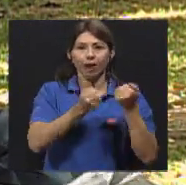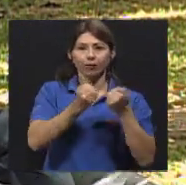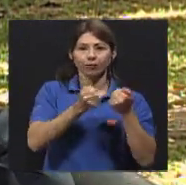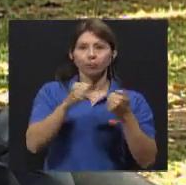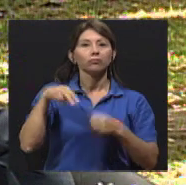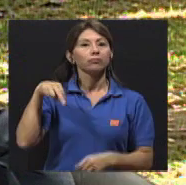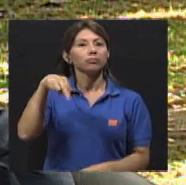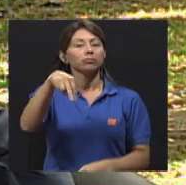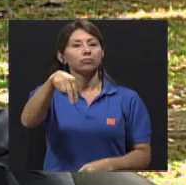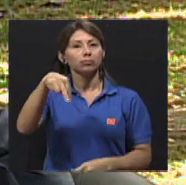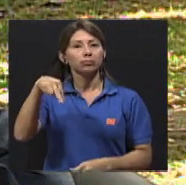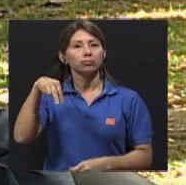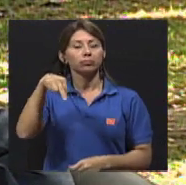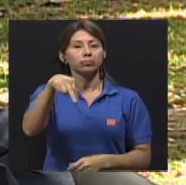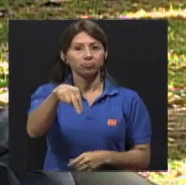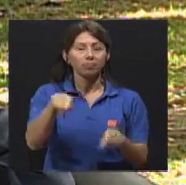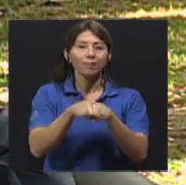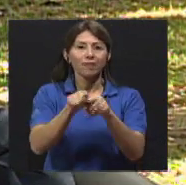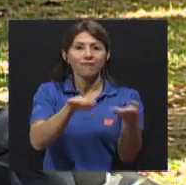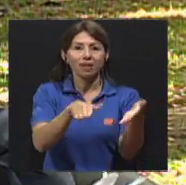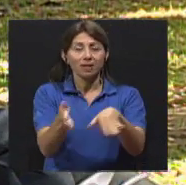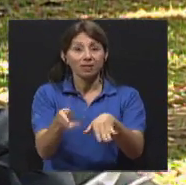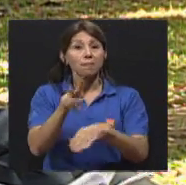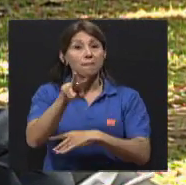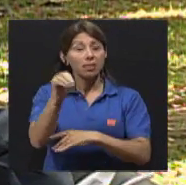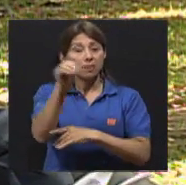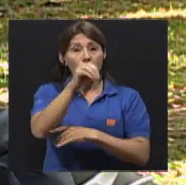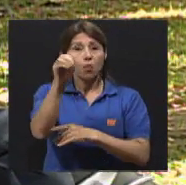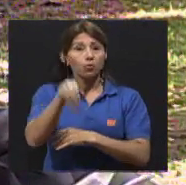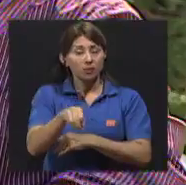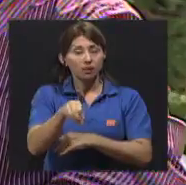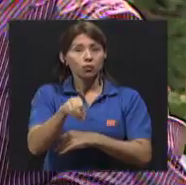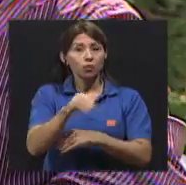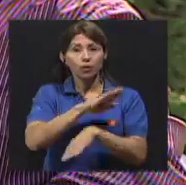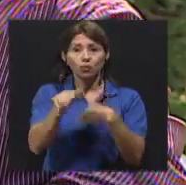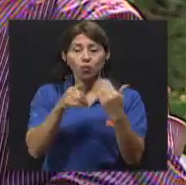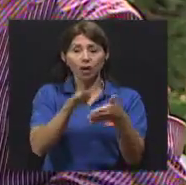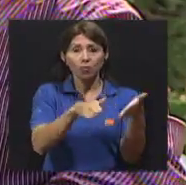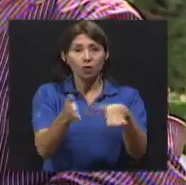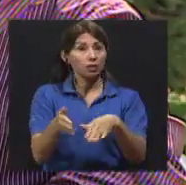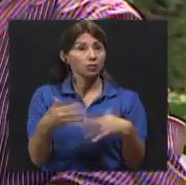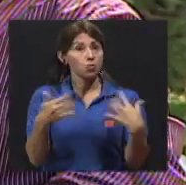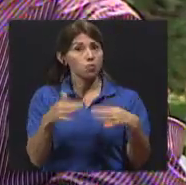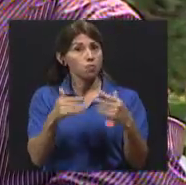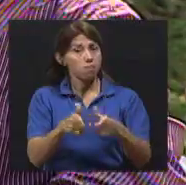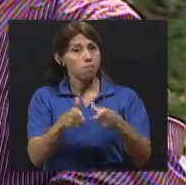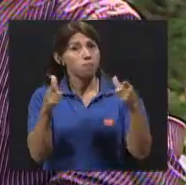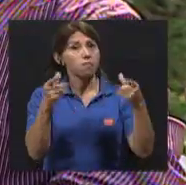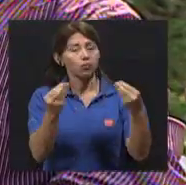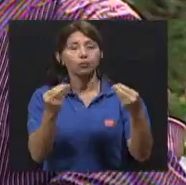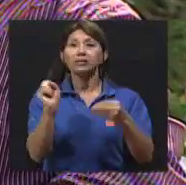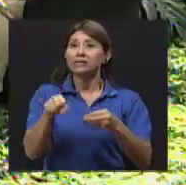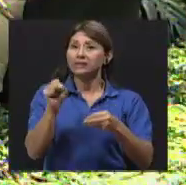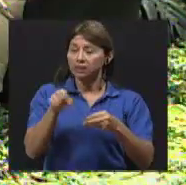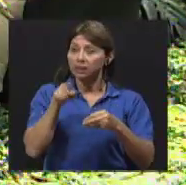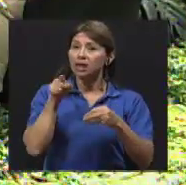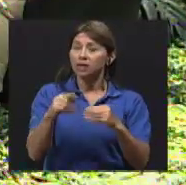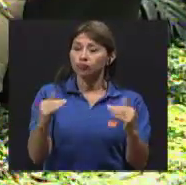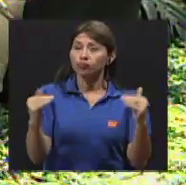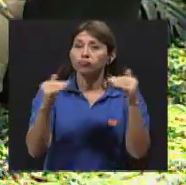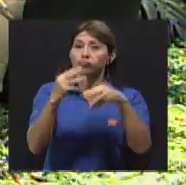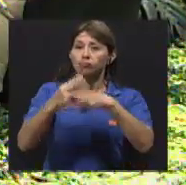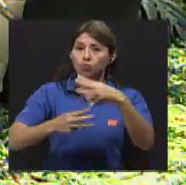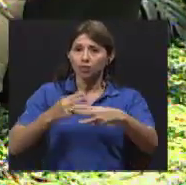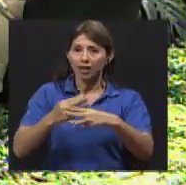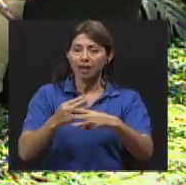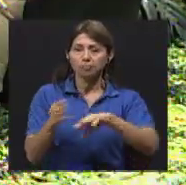22% del total de las muertes. Es una cifra muy Es una cifra muy importante. Demasiado importante y demasiado alta también la incidencia mundial, ¿verdad?